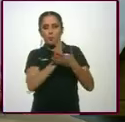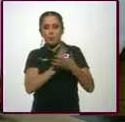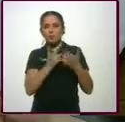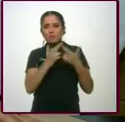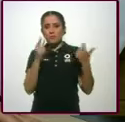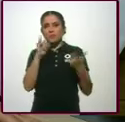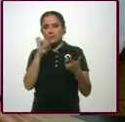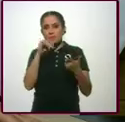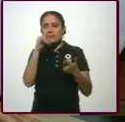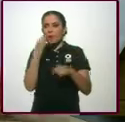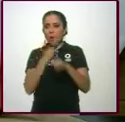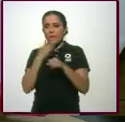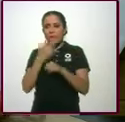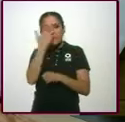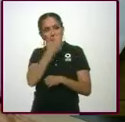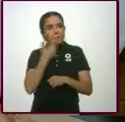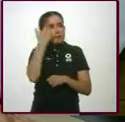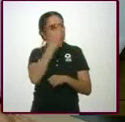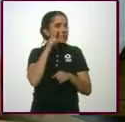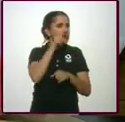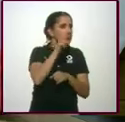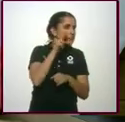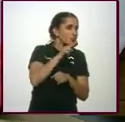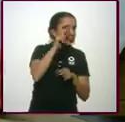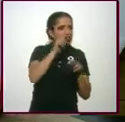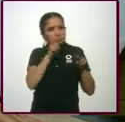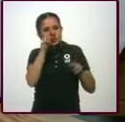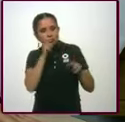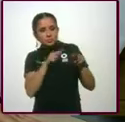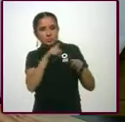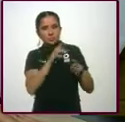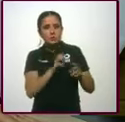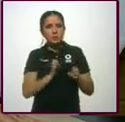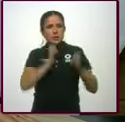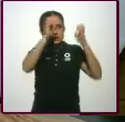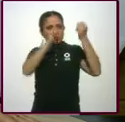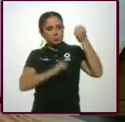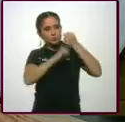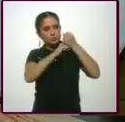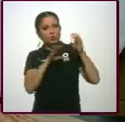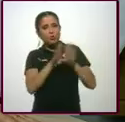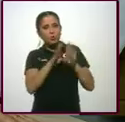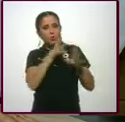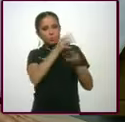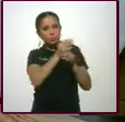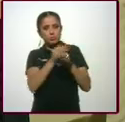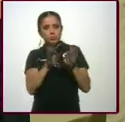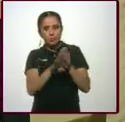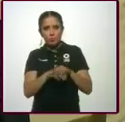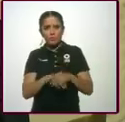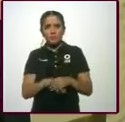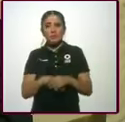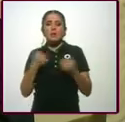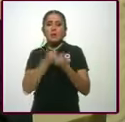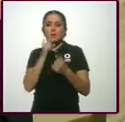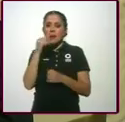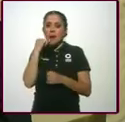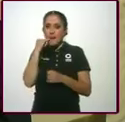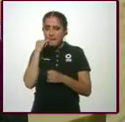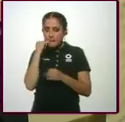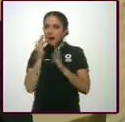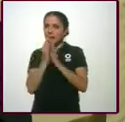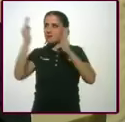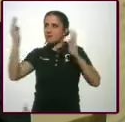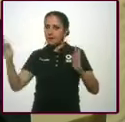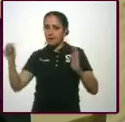revisando, estamos en ese proceso de ver qué es que tenemos que hacer. Y luego le colocaron enfrente la Latino como, ¿no?, para que